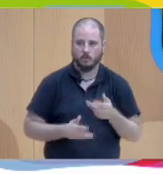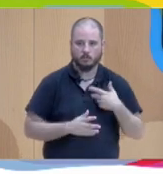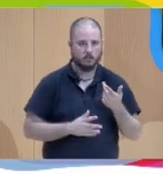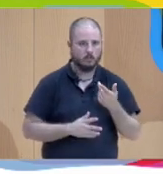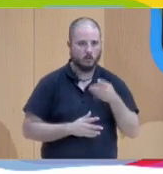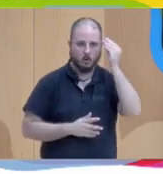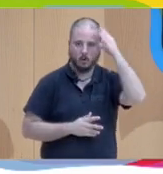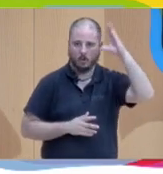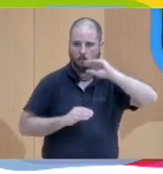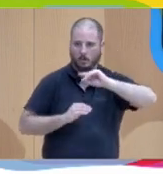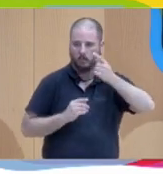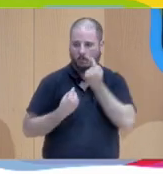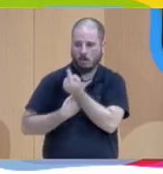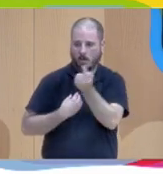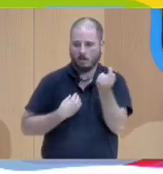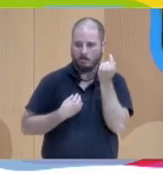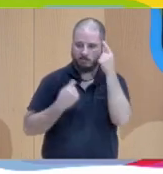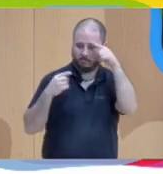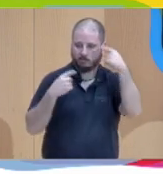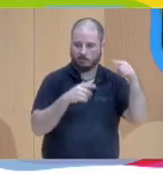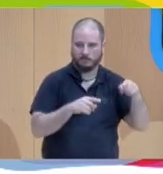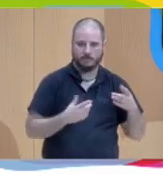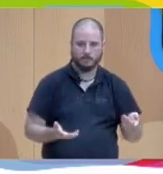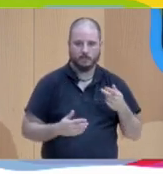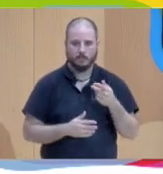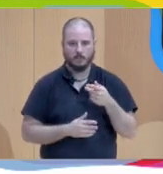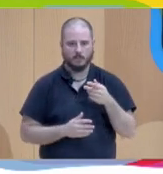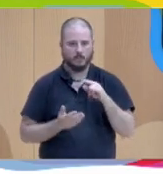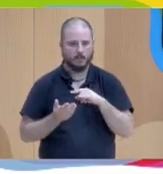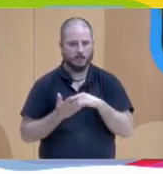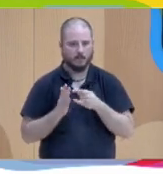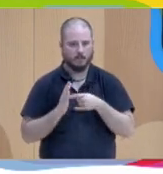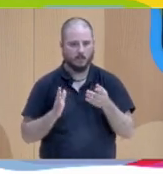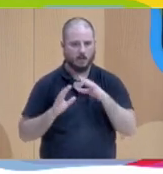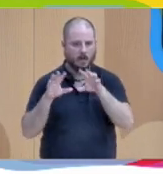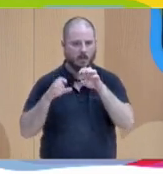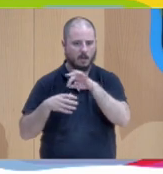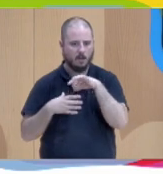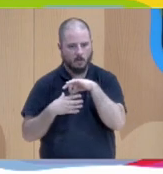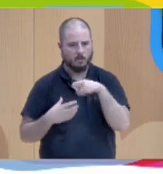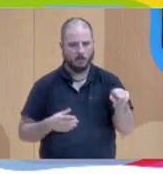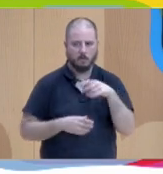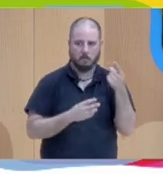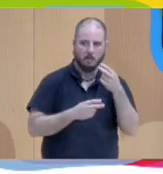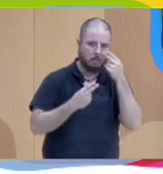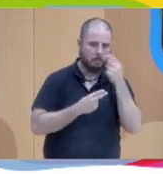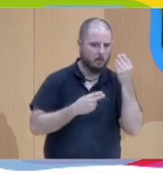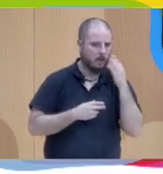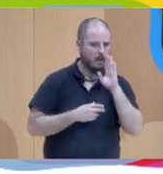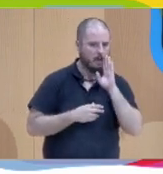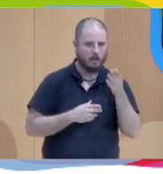conocimiento yo he utilizado bueno técnicas como el learning coffee o la toma de notas públicas también que la hemos mencionado antes